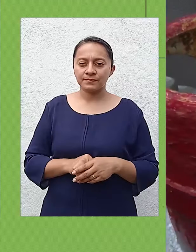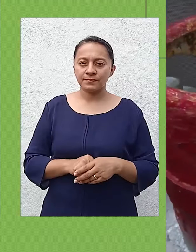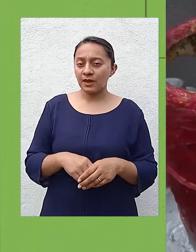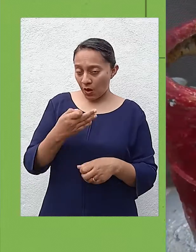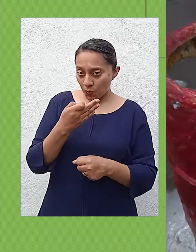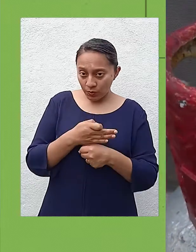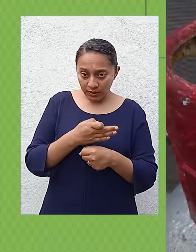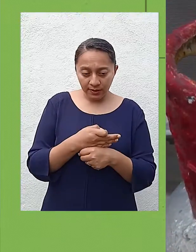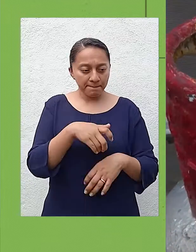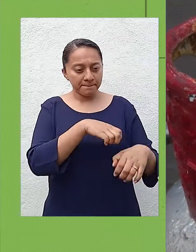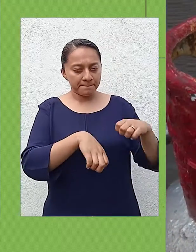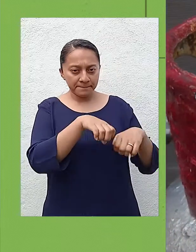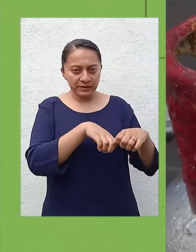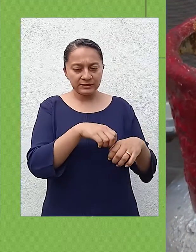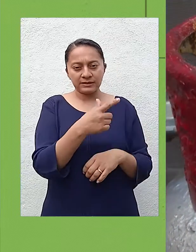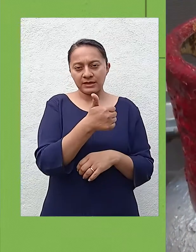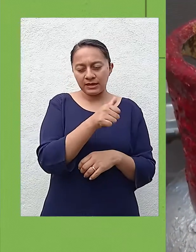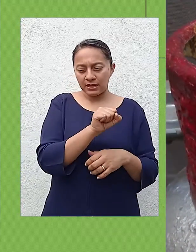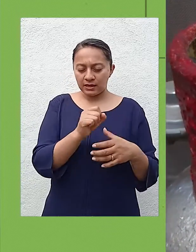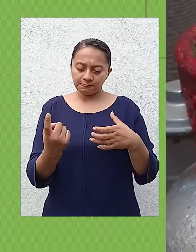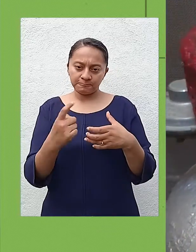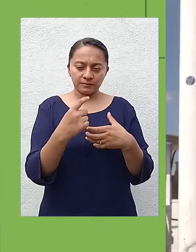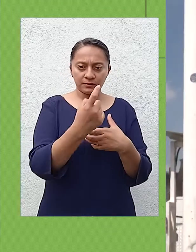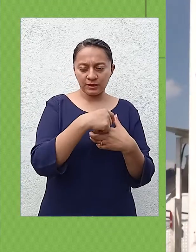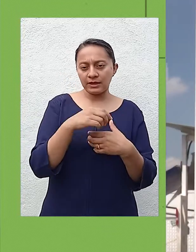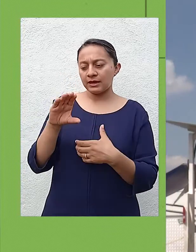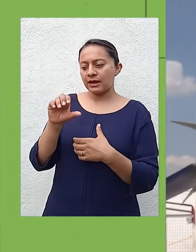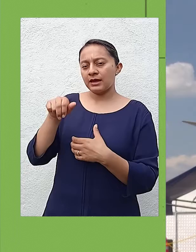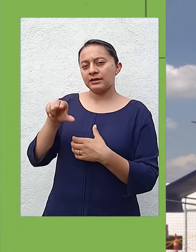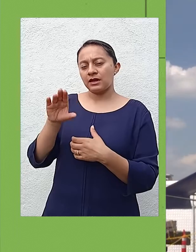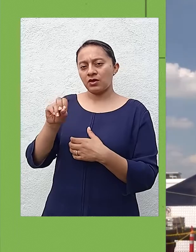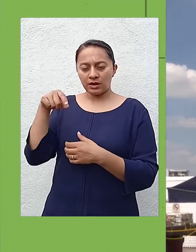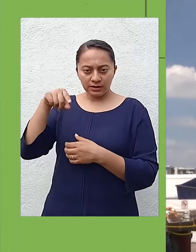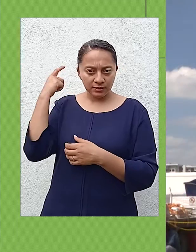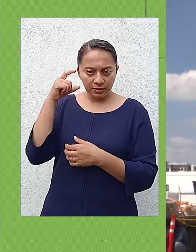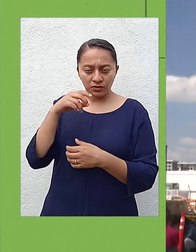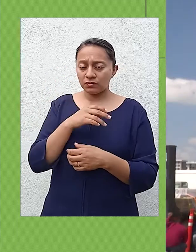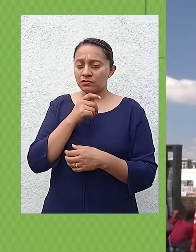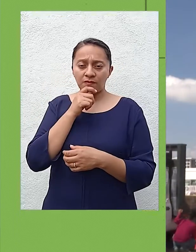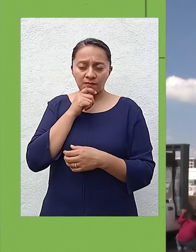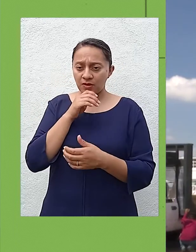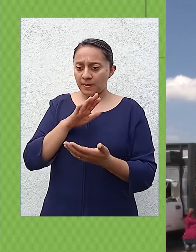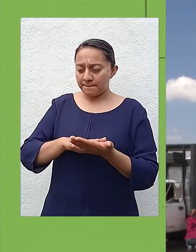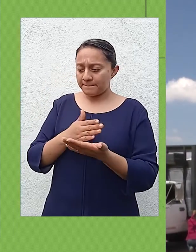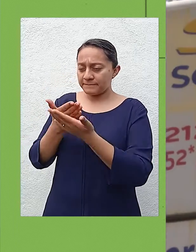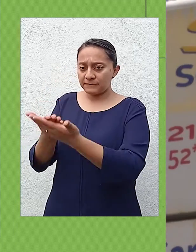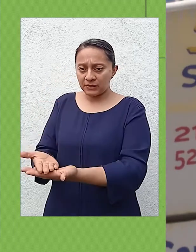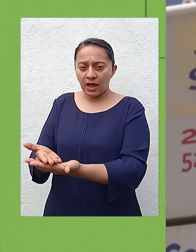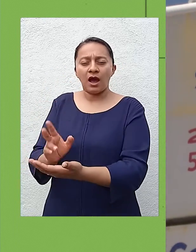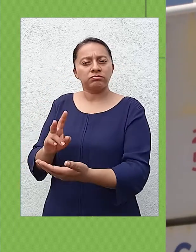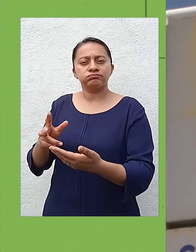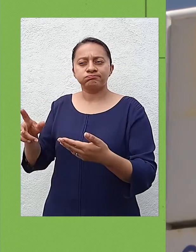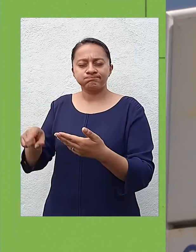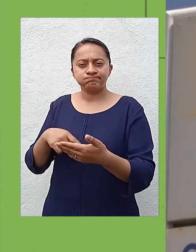Por el momento, las empresas gaseras que se encuentran afiliadas a la Cámara Nacional de Comercio de Querétaro no han notificado que vayan a realizar un paro de